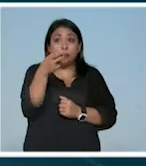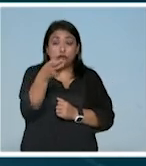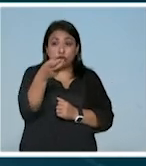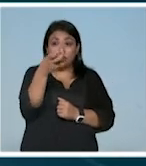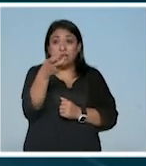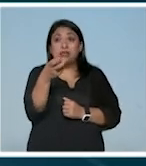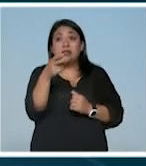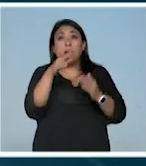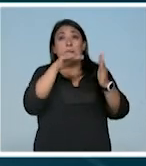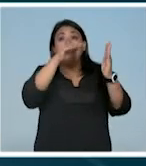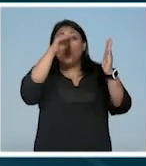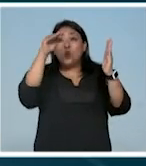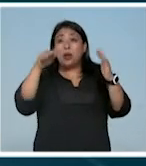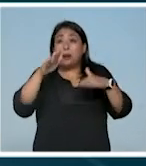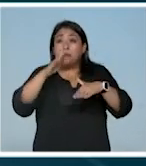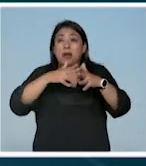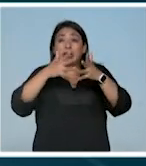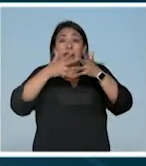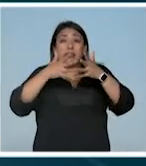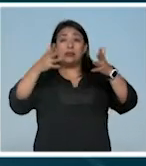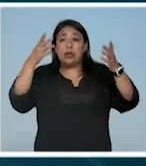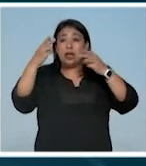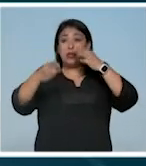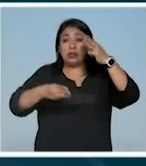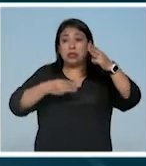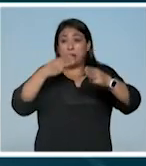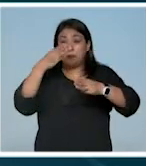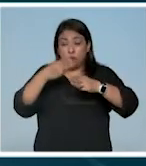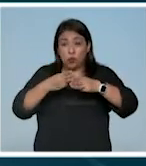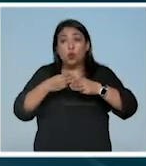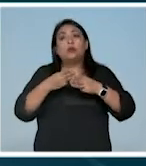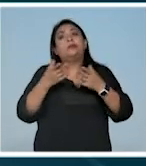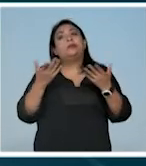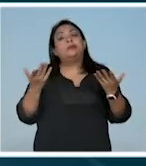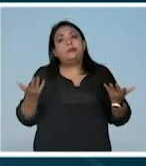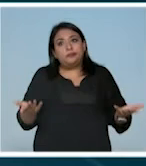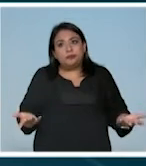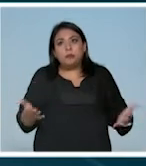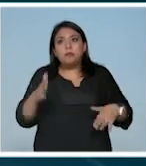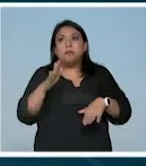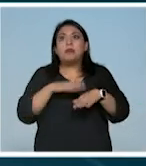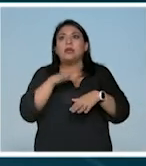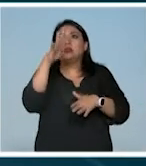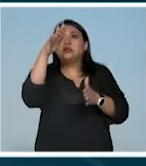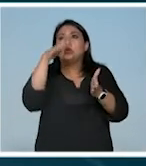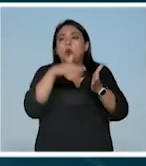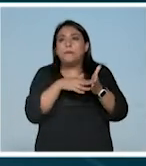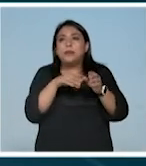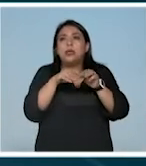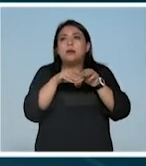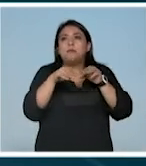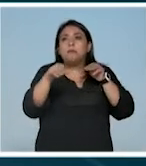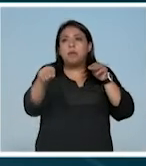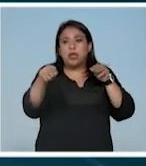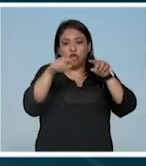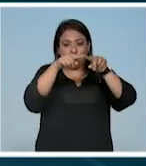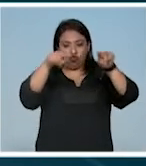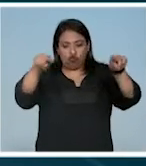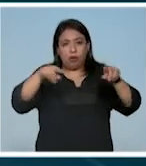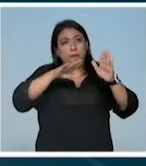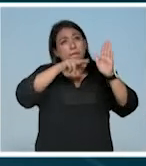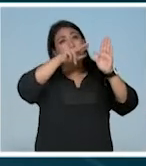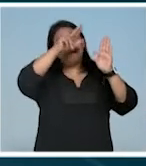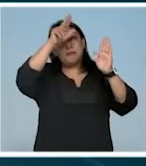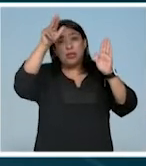el mural más grande del mundo, por tratarse de más de cinco mil metros cuadrados de